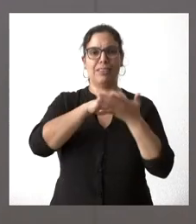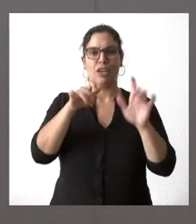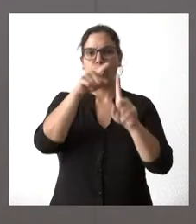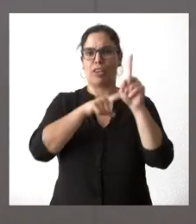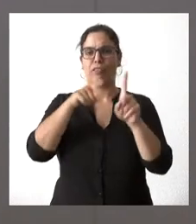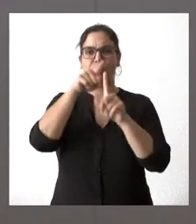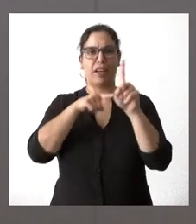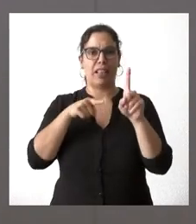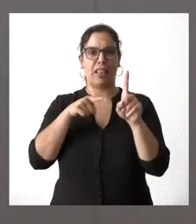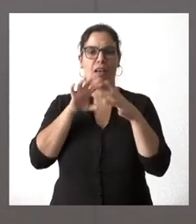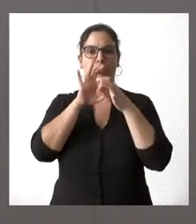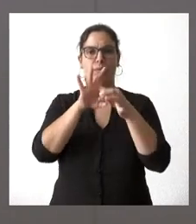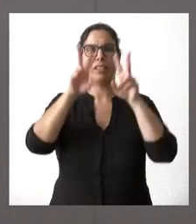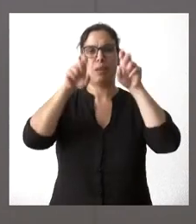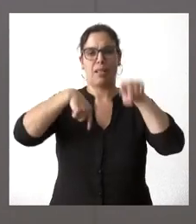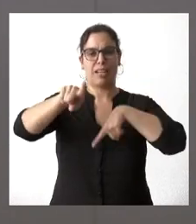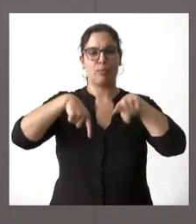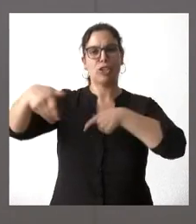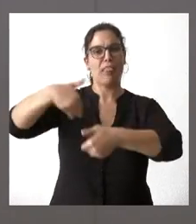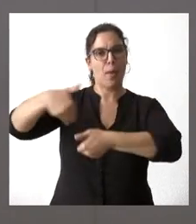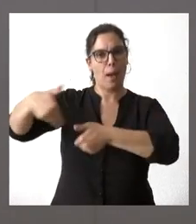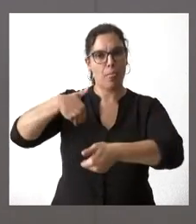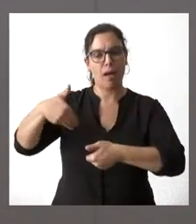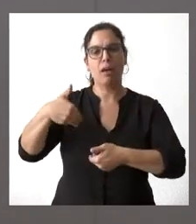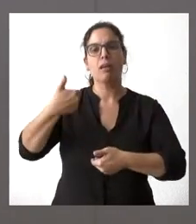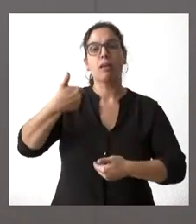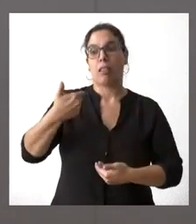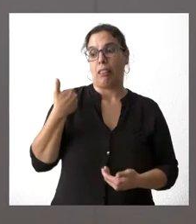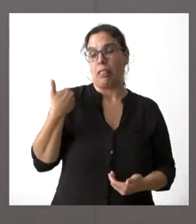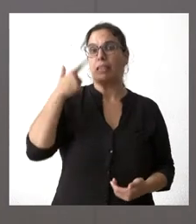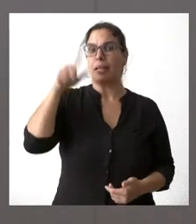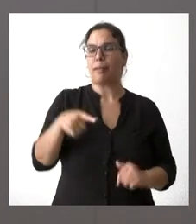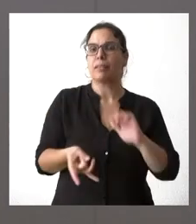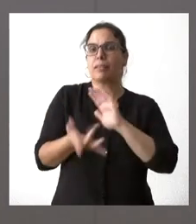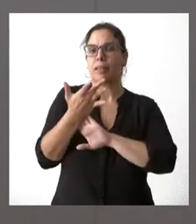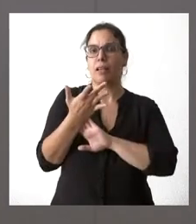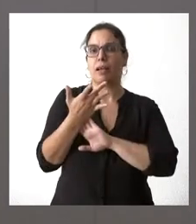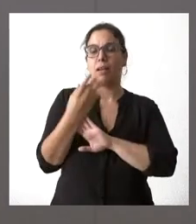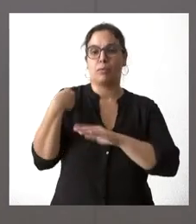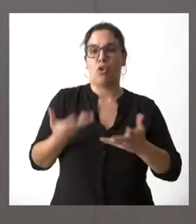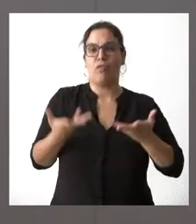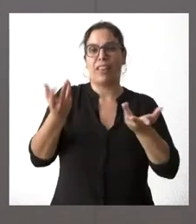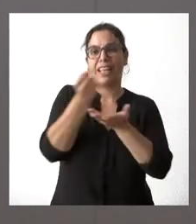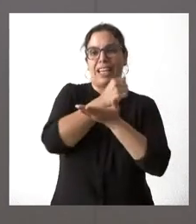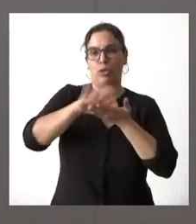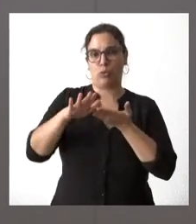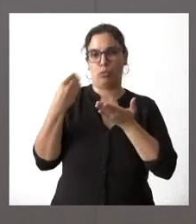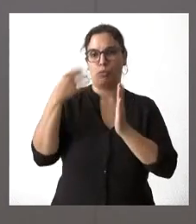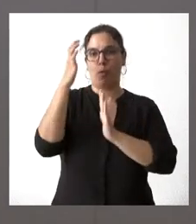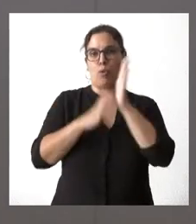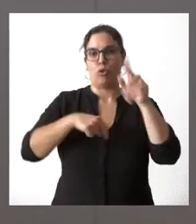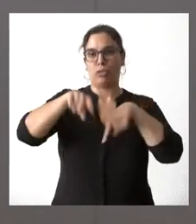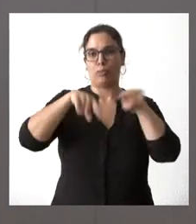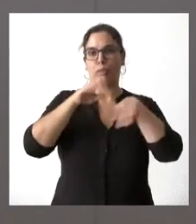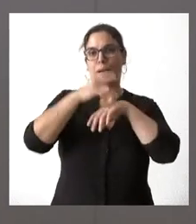tiene que ver con el transporte a la demanda y, además, no hace mucho pusimos en marcha la gratuidad de ese bono de transporte en el ámbito